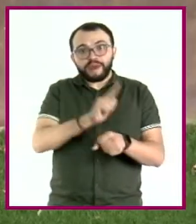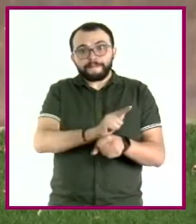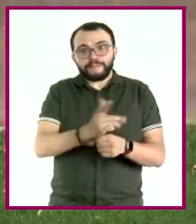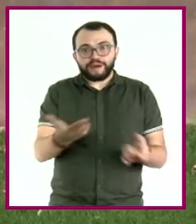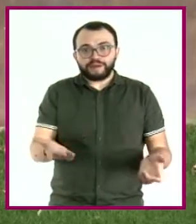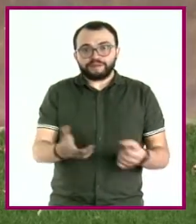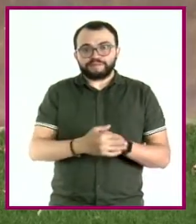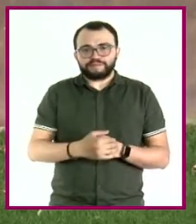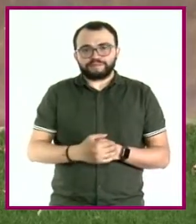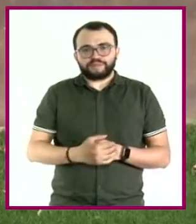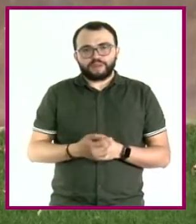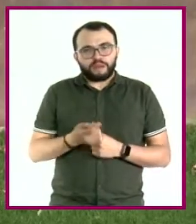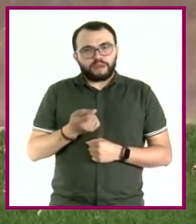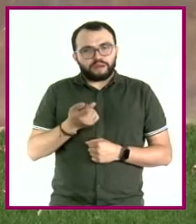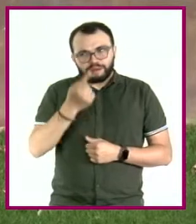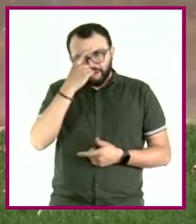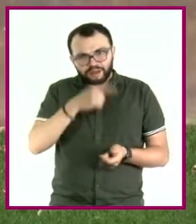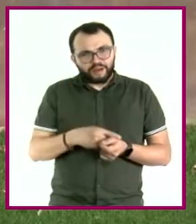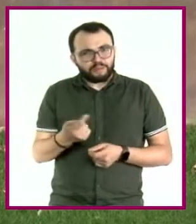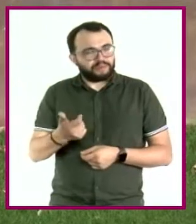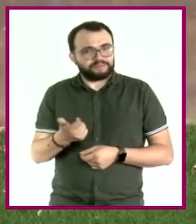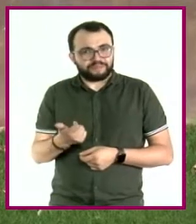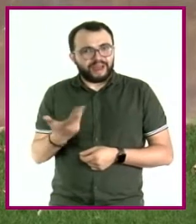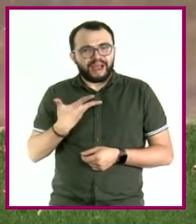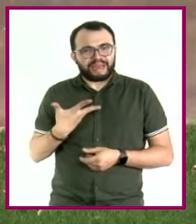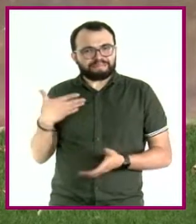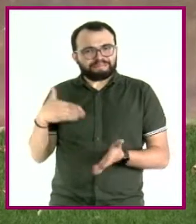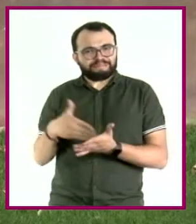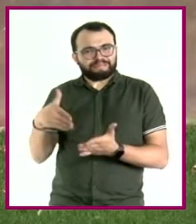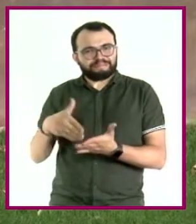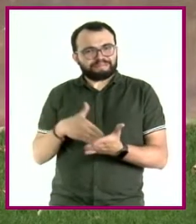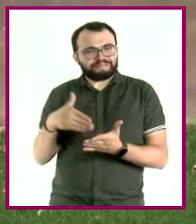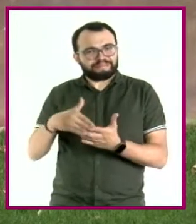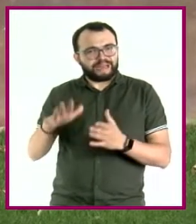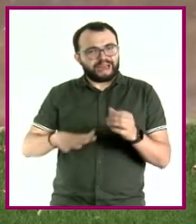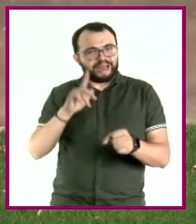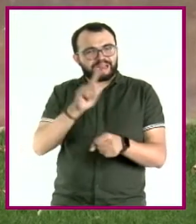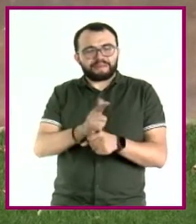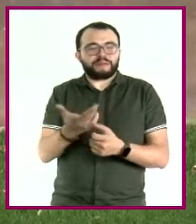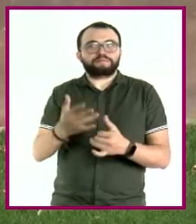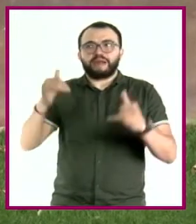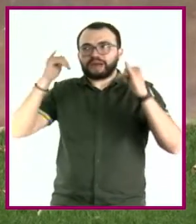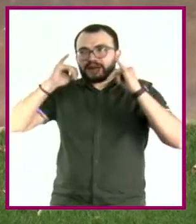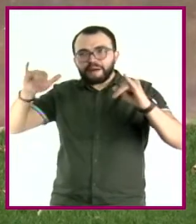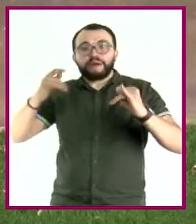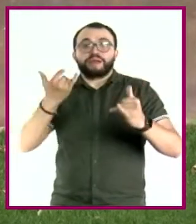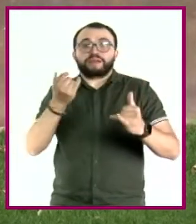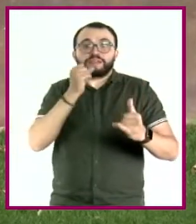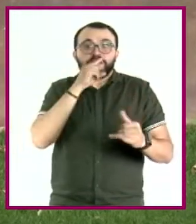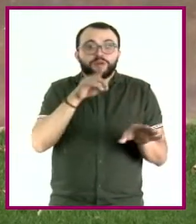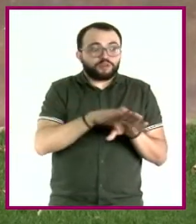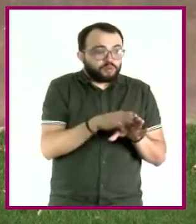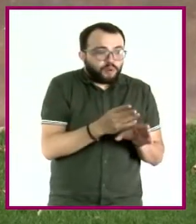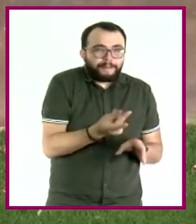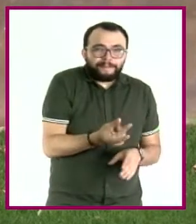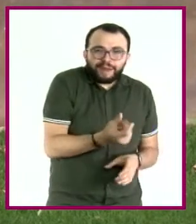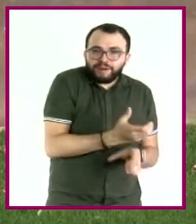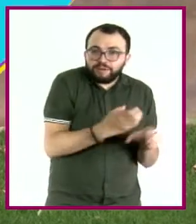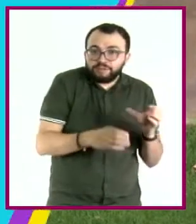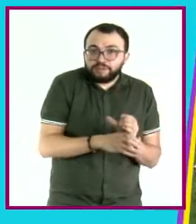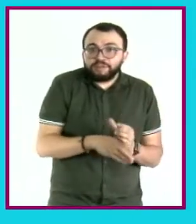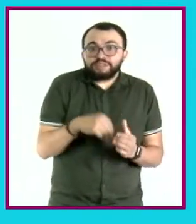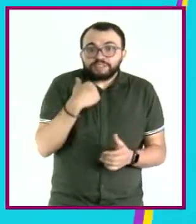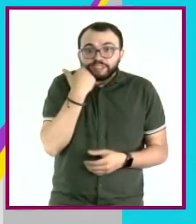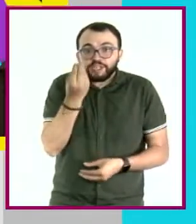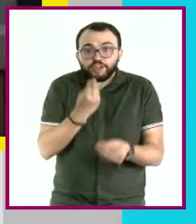Que no son pocos, miles y millones de animales en el planeta, tanto de ganado como de compañía, requieren alimento rico en